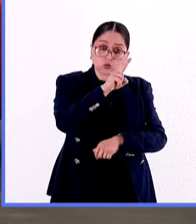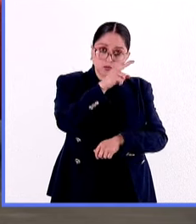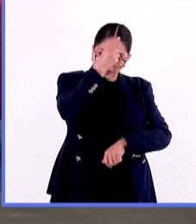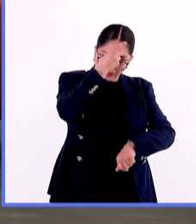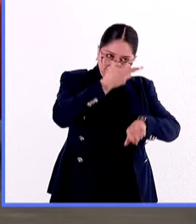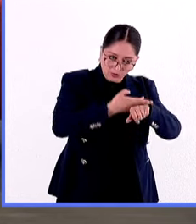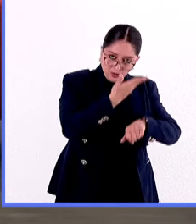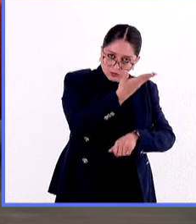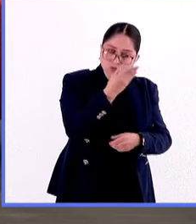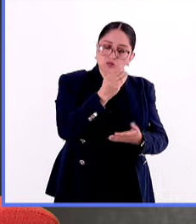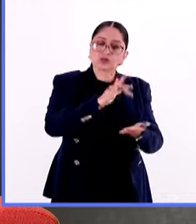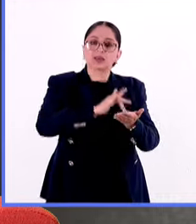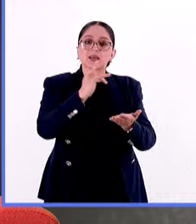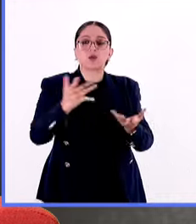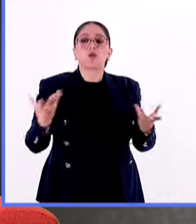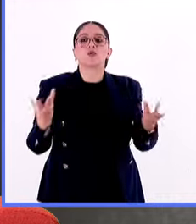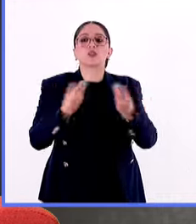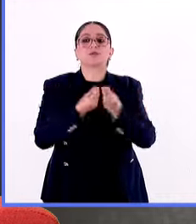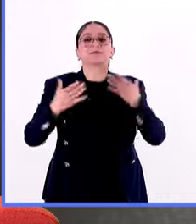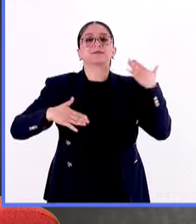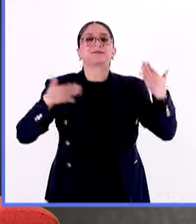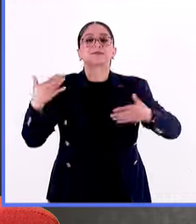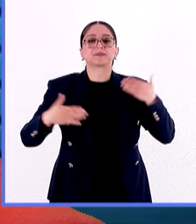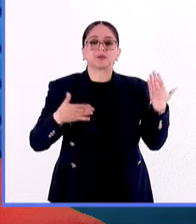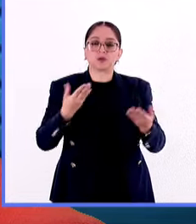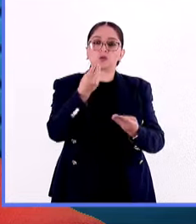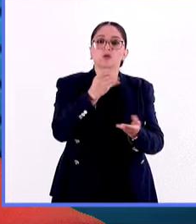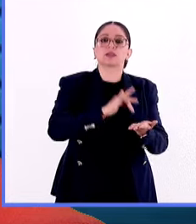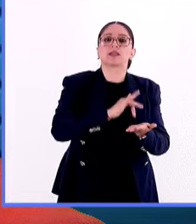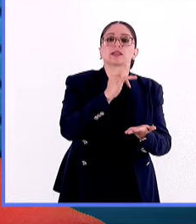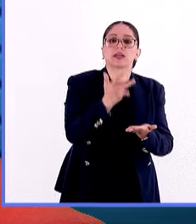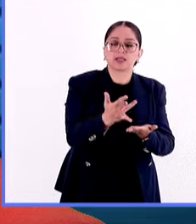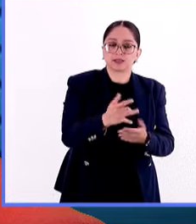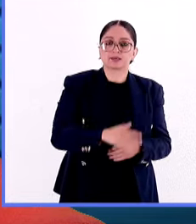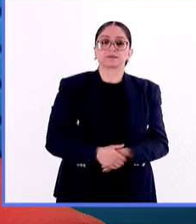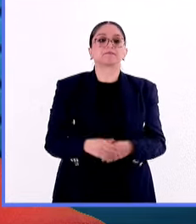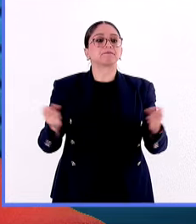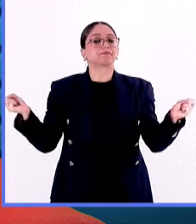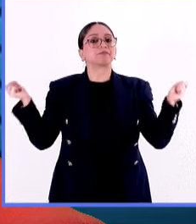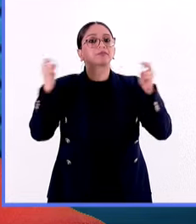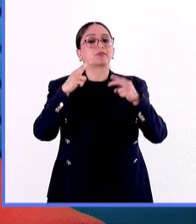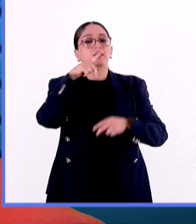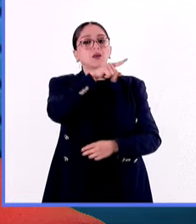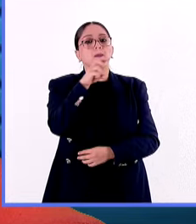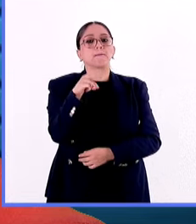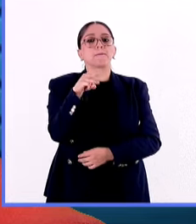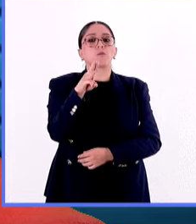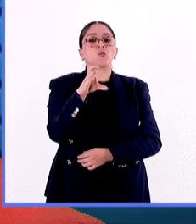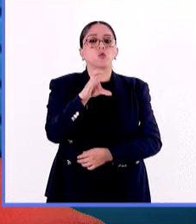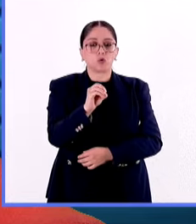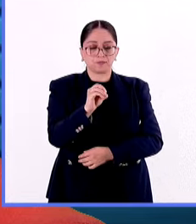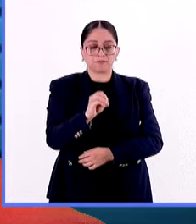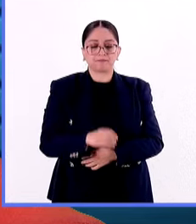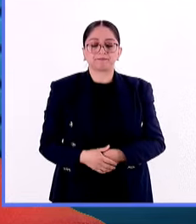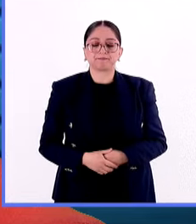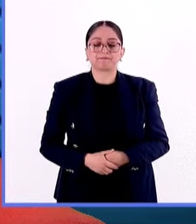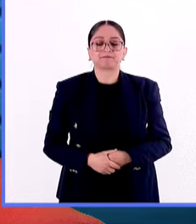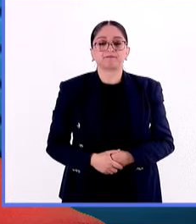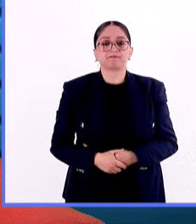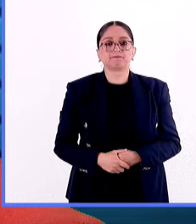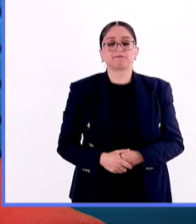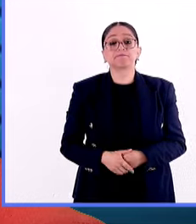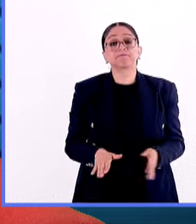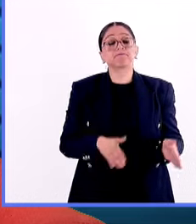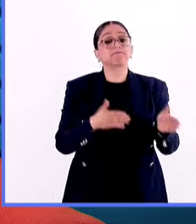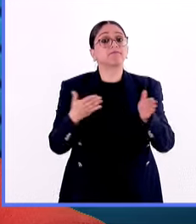forman parte de este festejo. Gracias. Muchas gracias. Gracias y nos vemos en el Muco. Y bueno, como sabemos, nuestra universidad no sólo